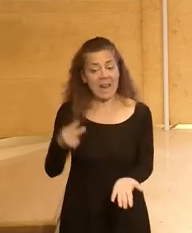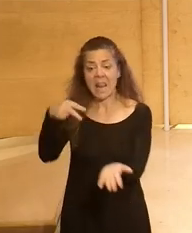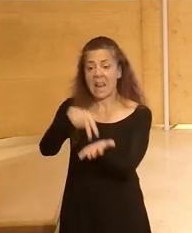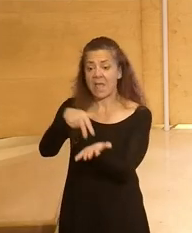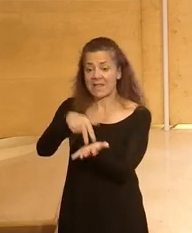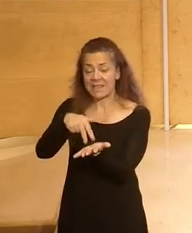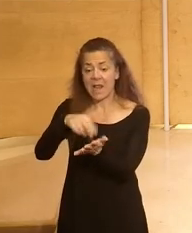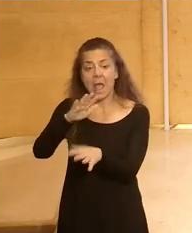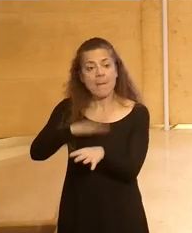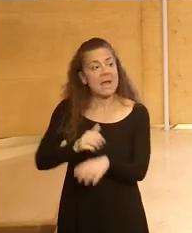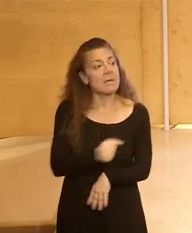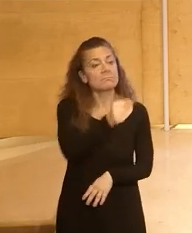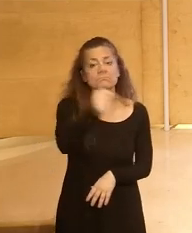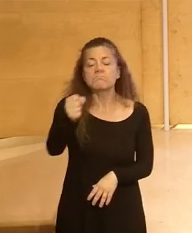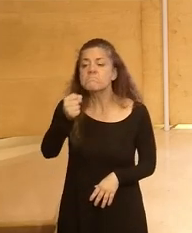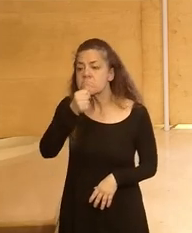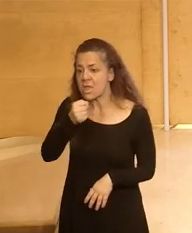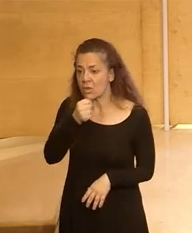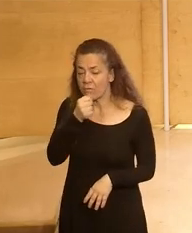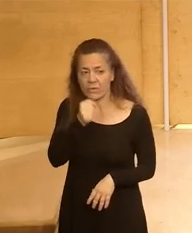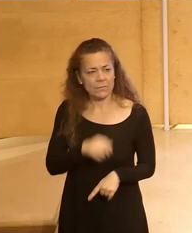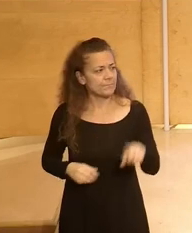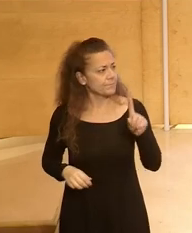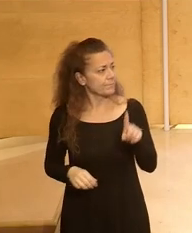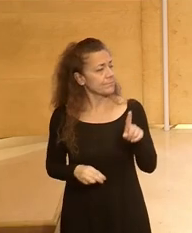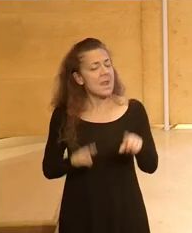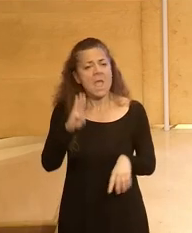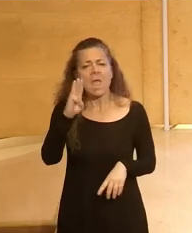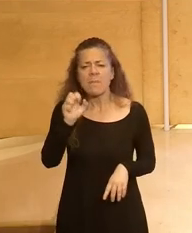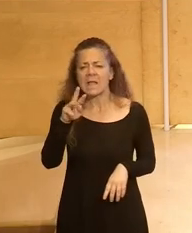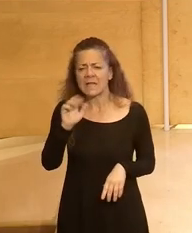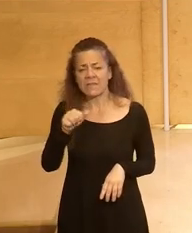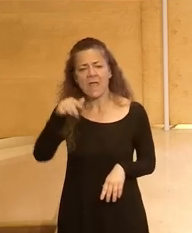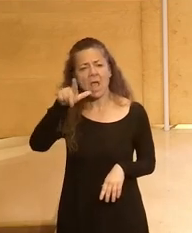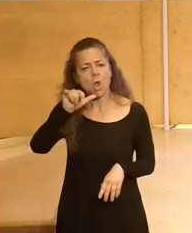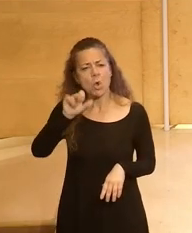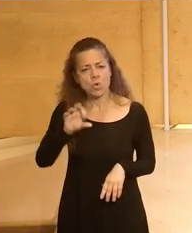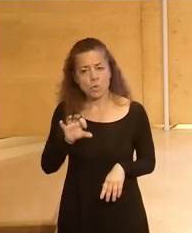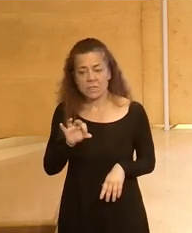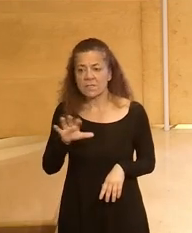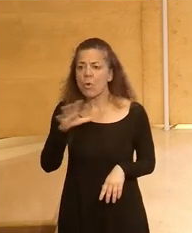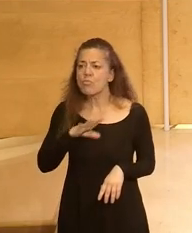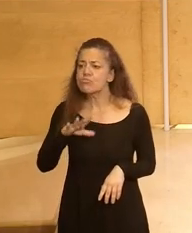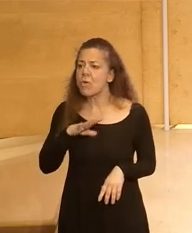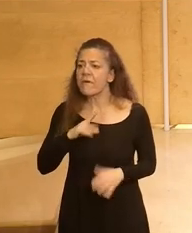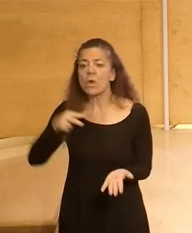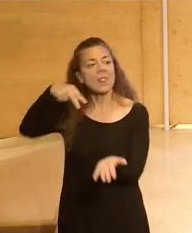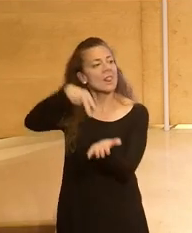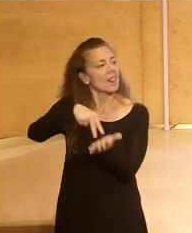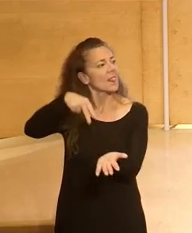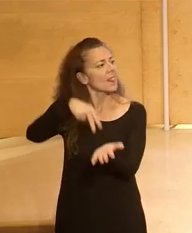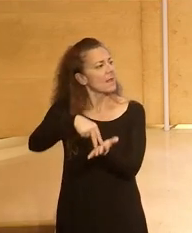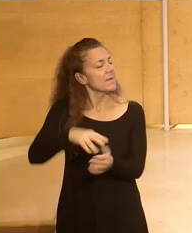para que les pasemos el micrófono Patricia Mañueco y Luis Moedano por favor se lo agradeceríamos